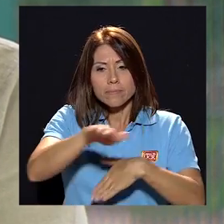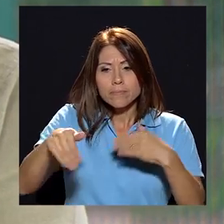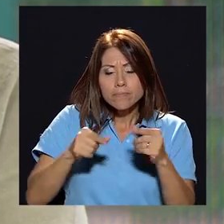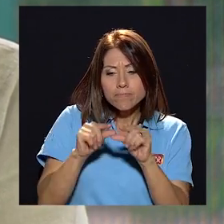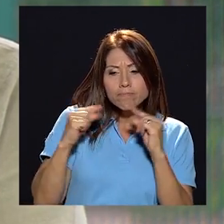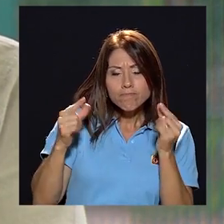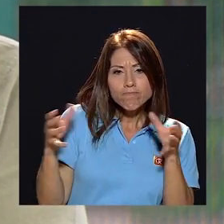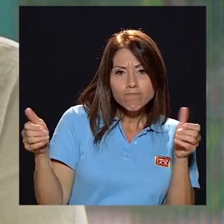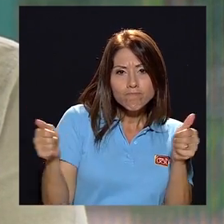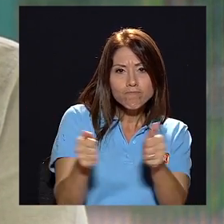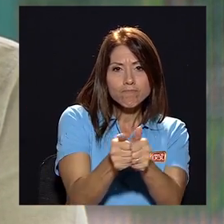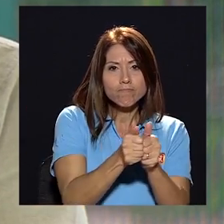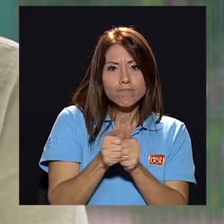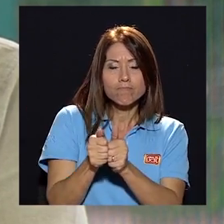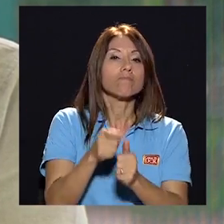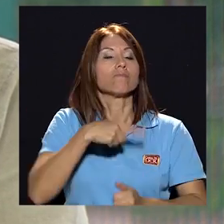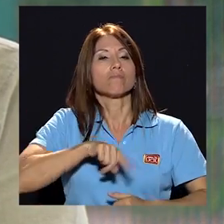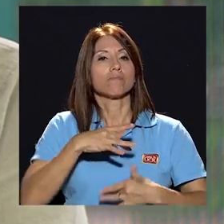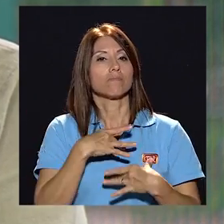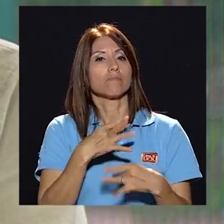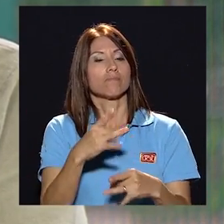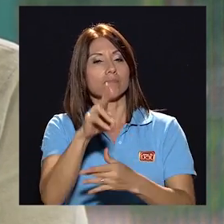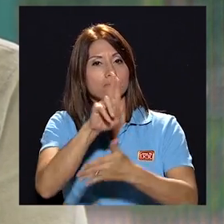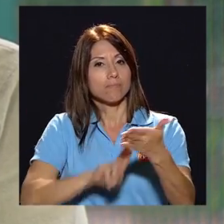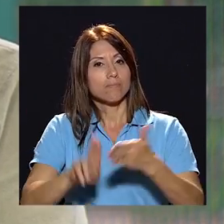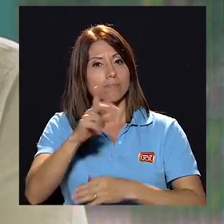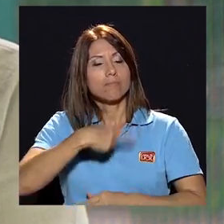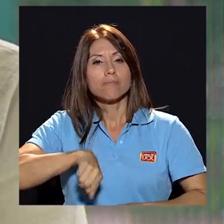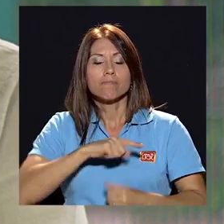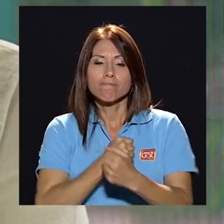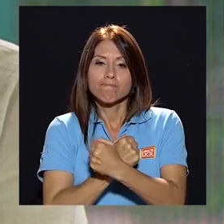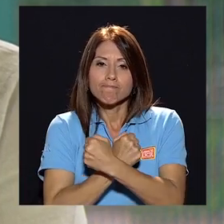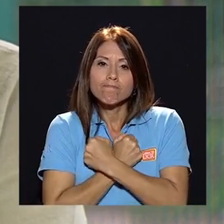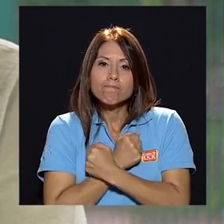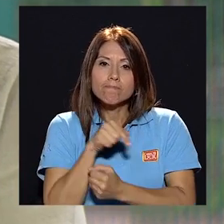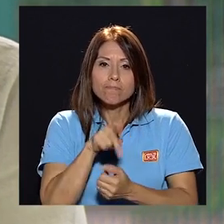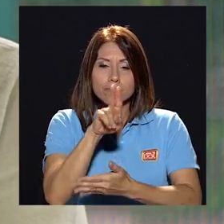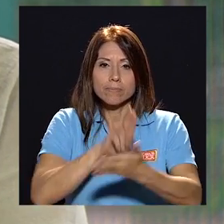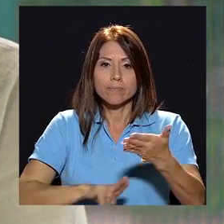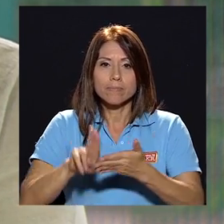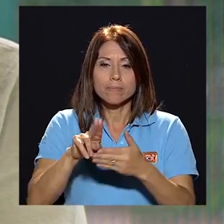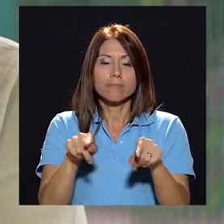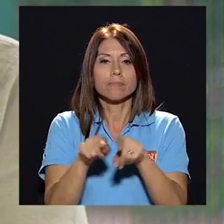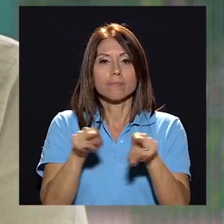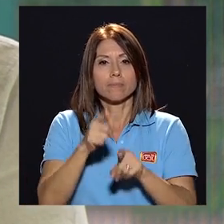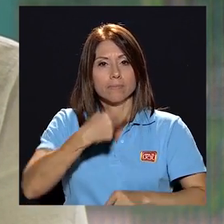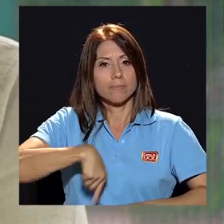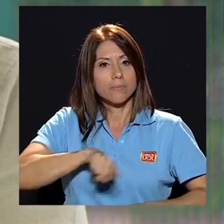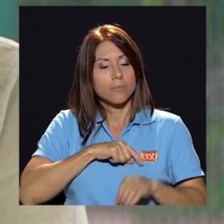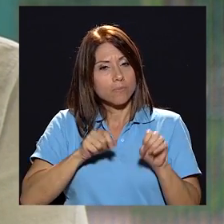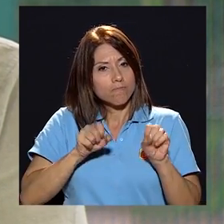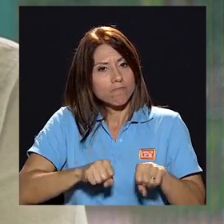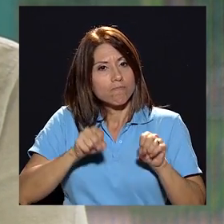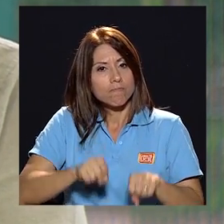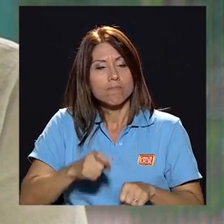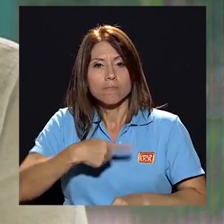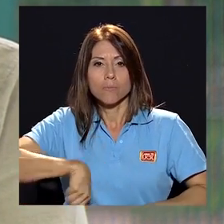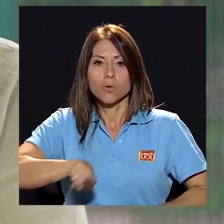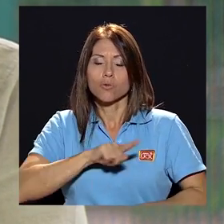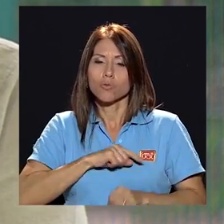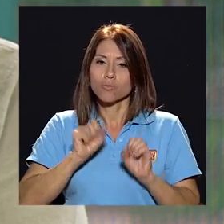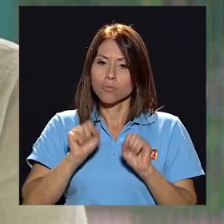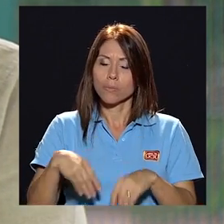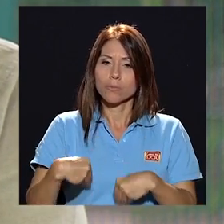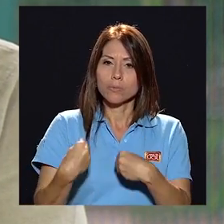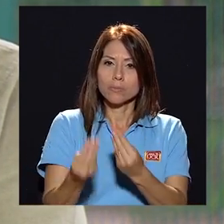masivamente de que nos interesa la universidad que queremos esta universidad y también de que tenemos capacidades